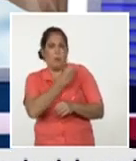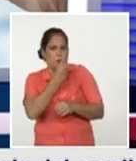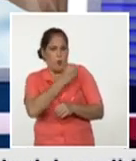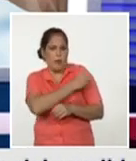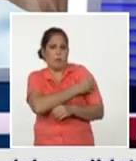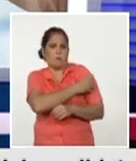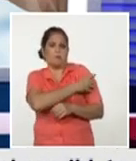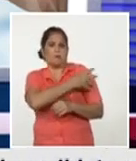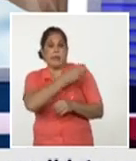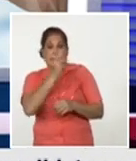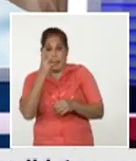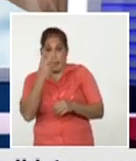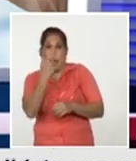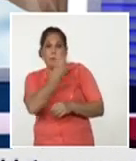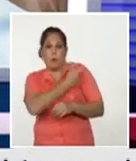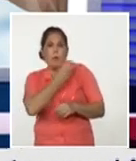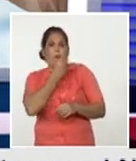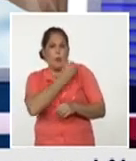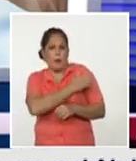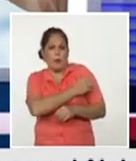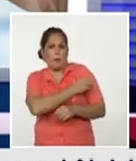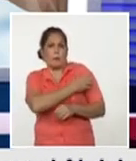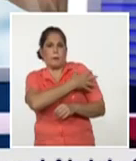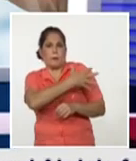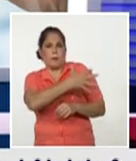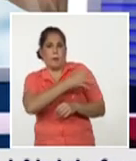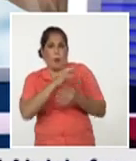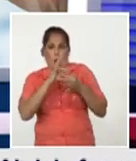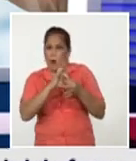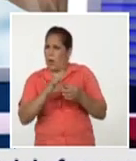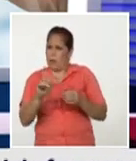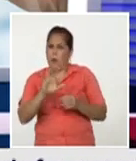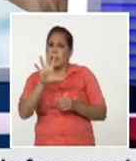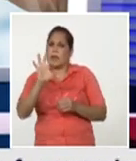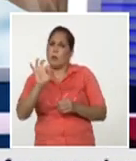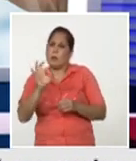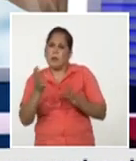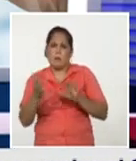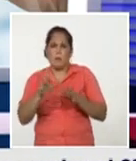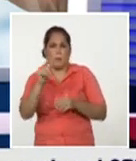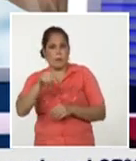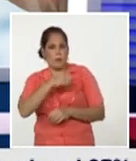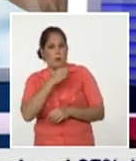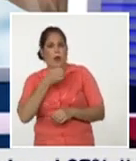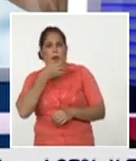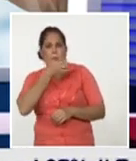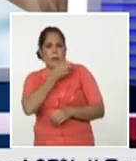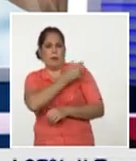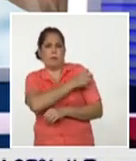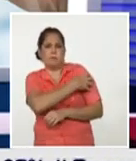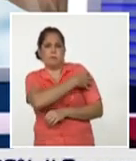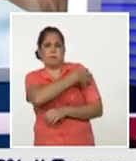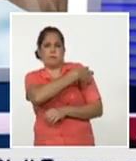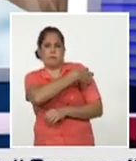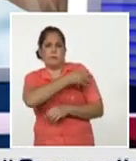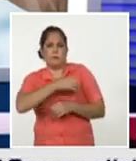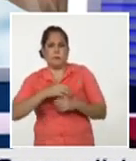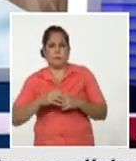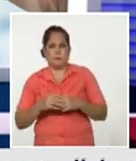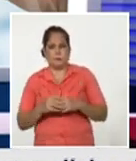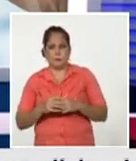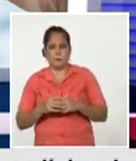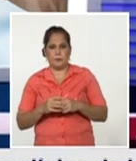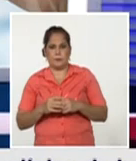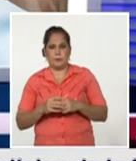niveles son muy pequeños es decir aproximadamente un 5% de eritema son proporciones muy pequeñas en términos de lo que se espera